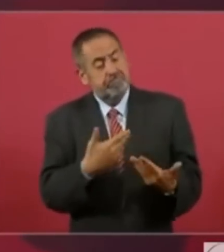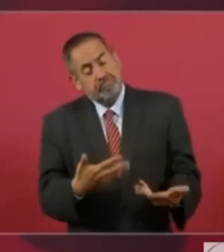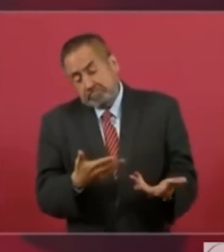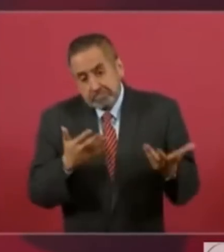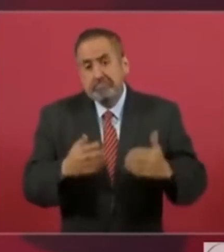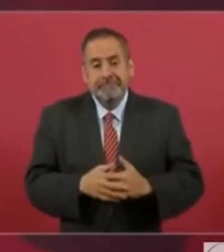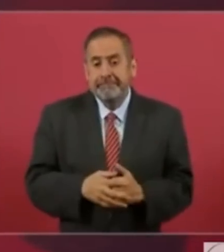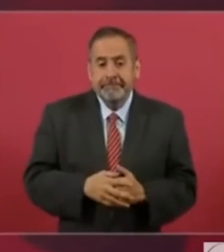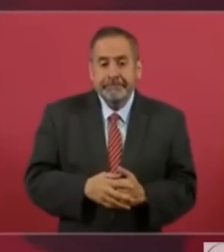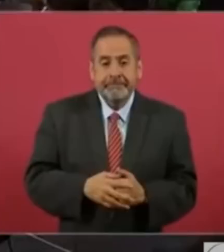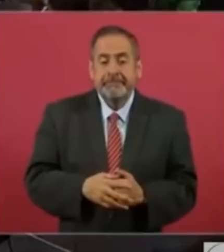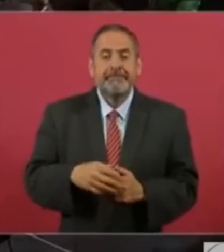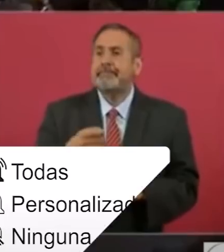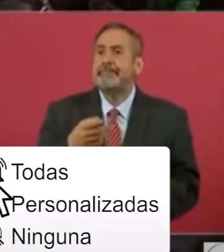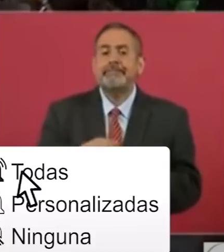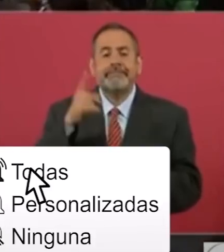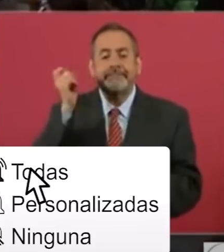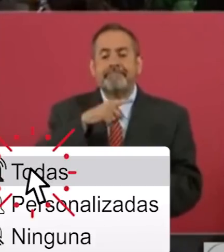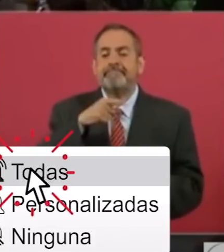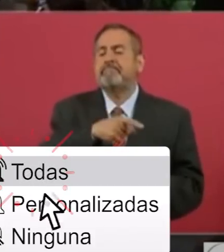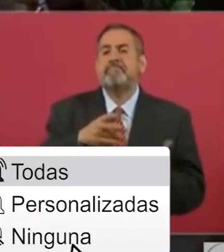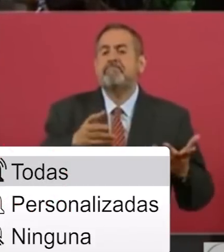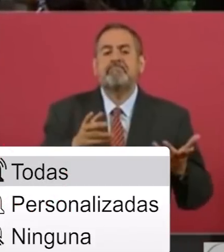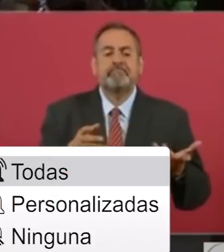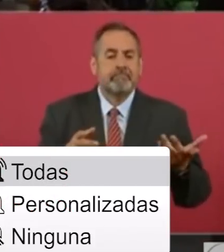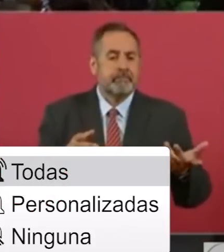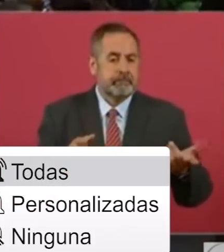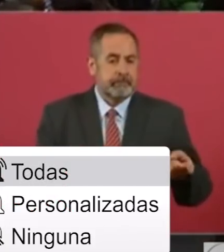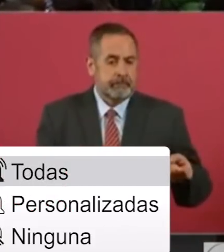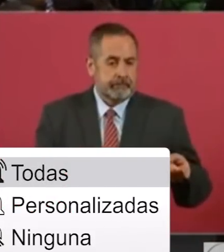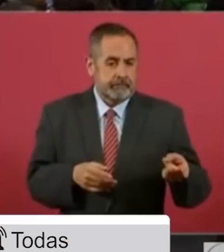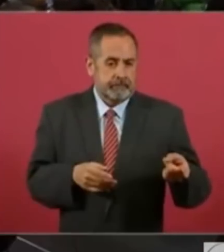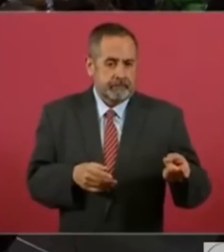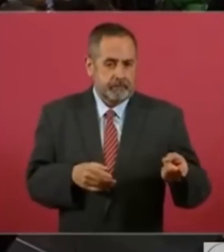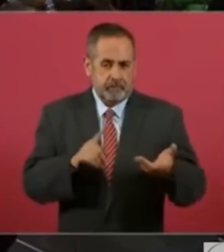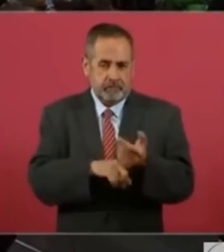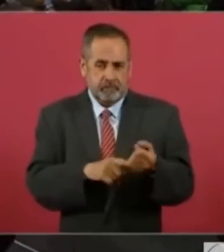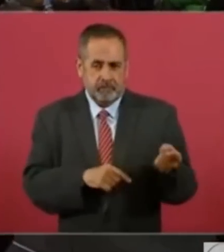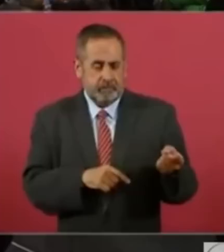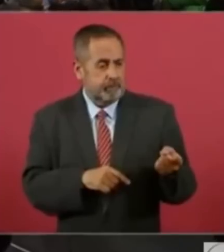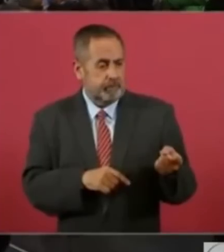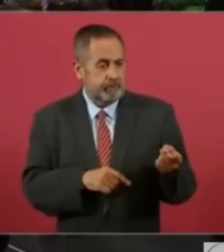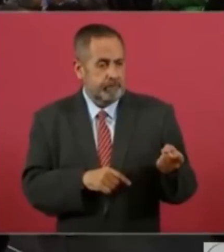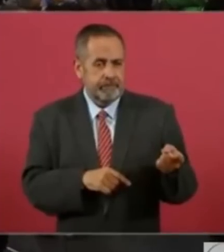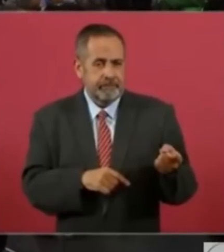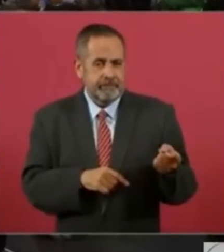difícil que un candidato de izquierda, incluso